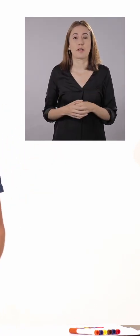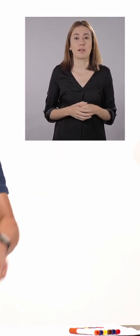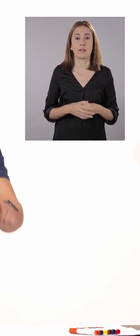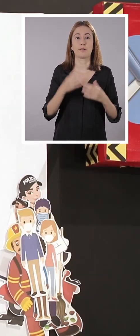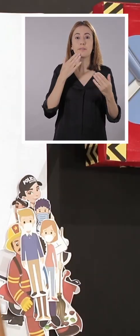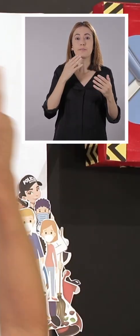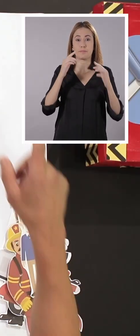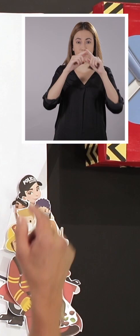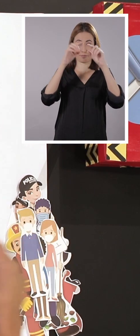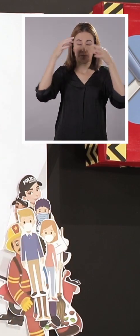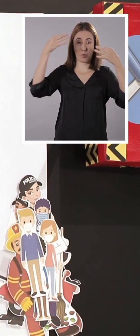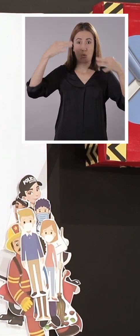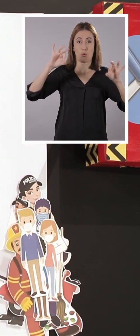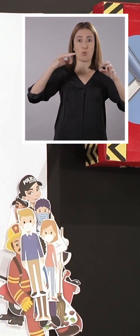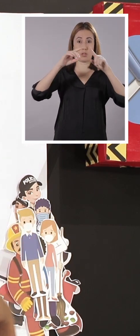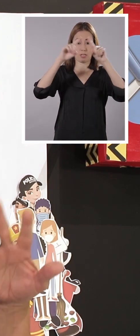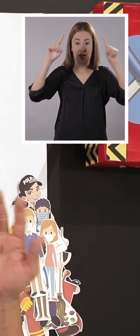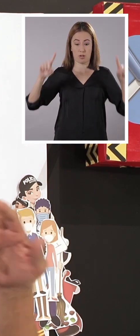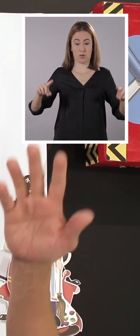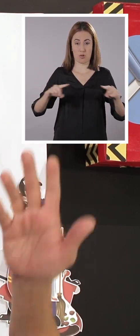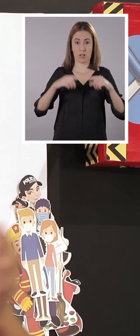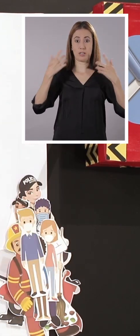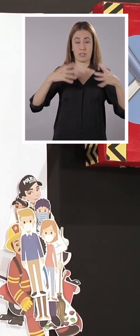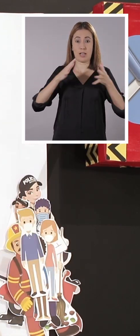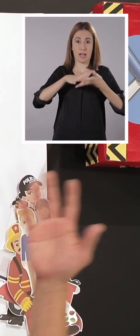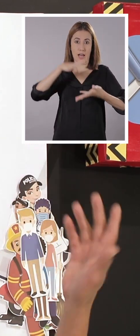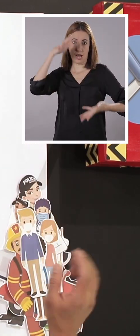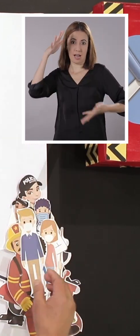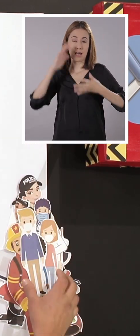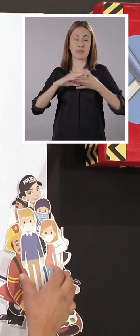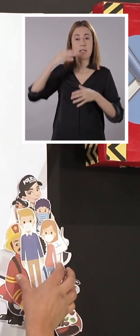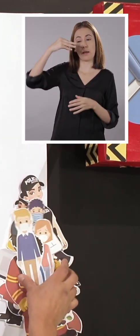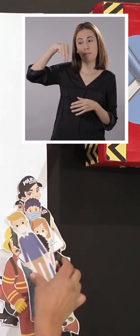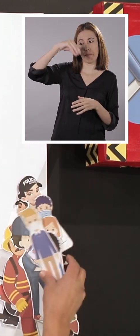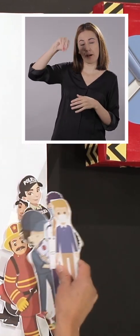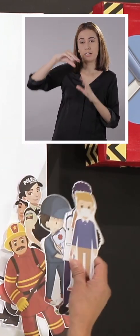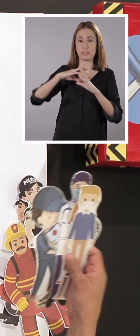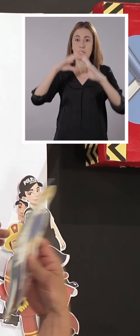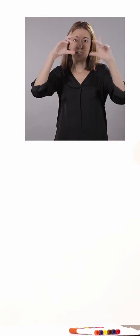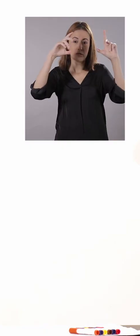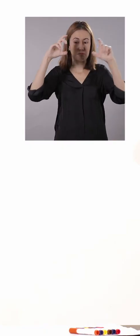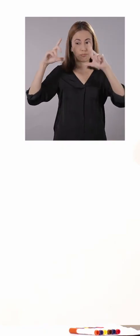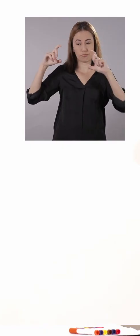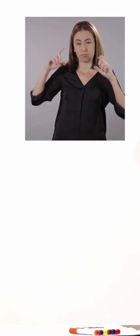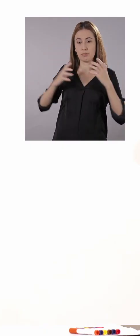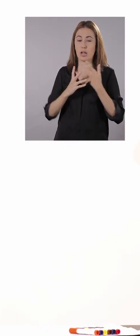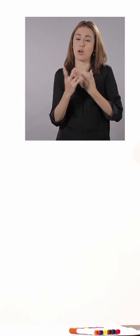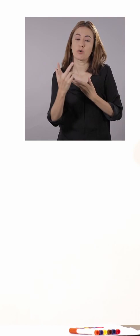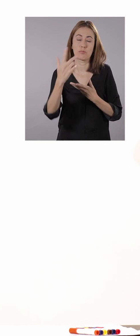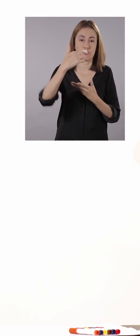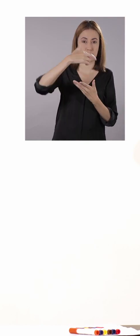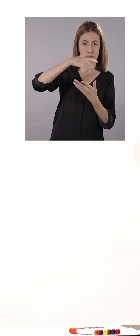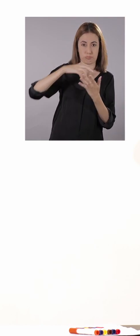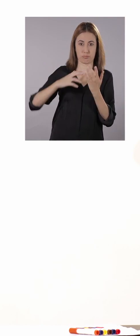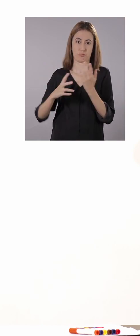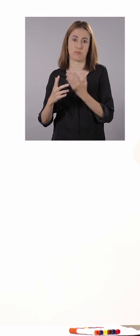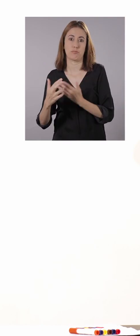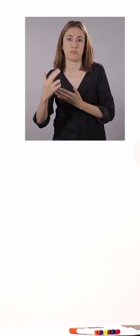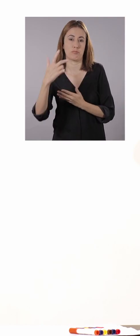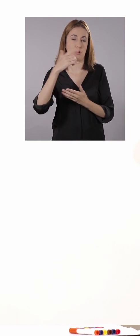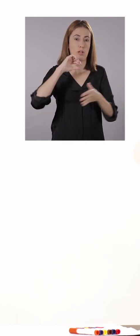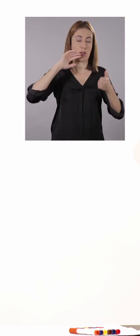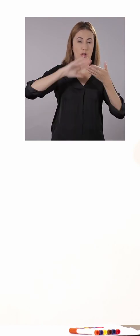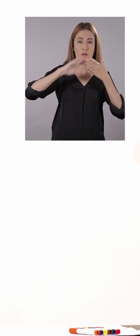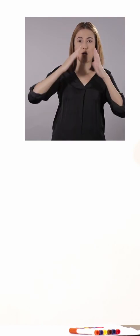Ok, vas a necesitar una hoja, marcadores, colores, tijeras y recortes de revistas en los cuales vas a identificar los miembros de